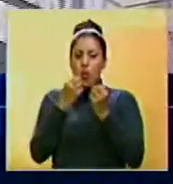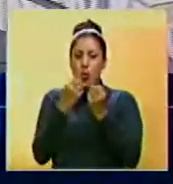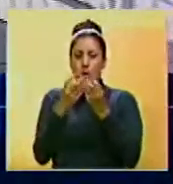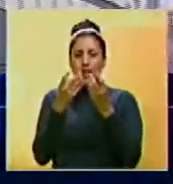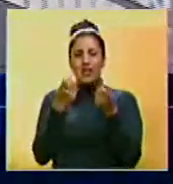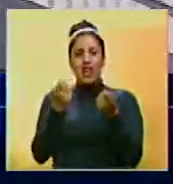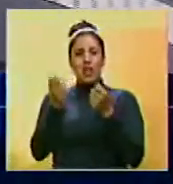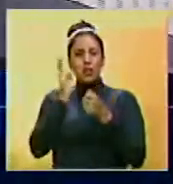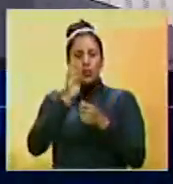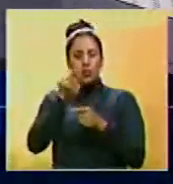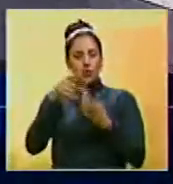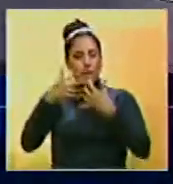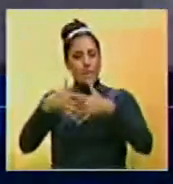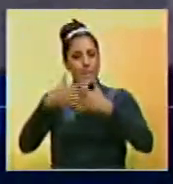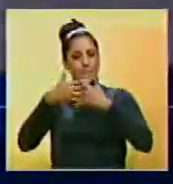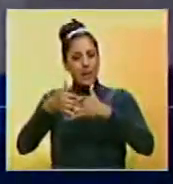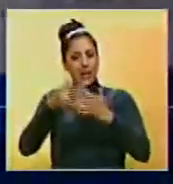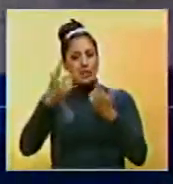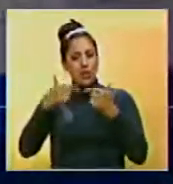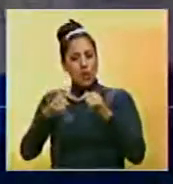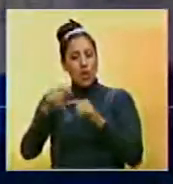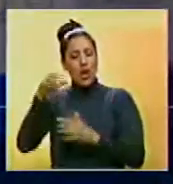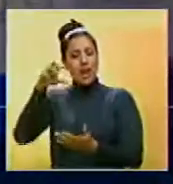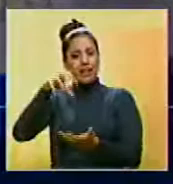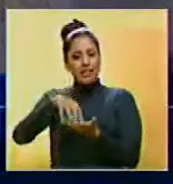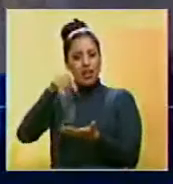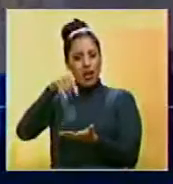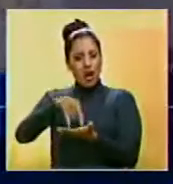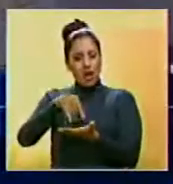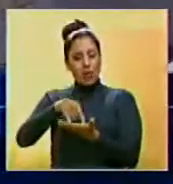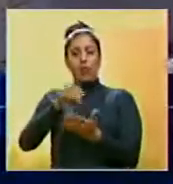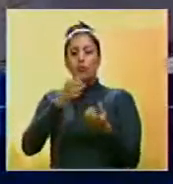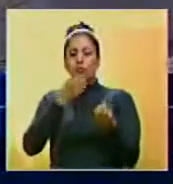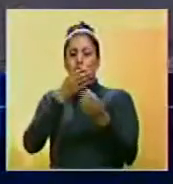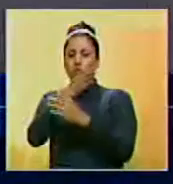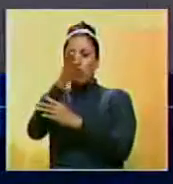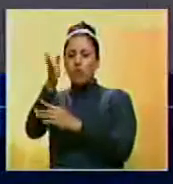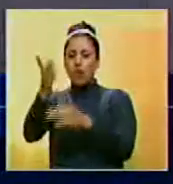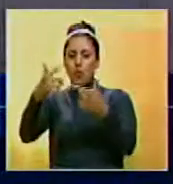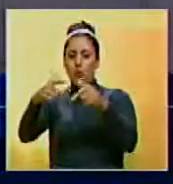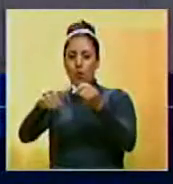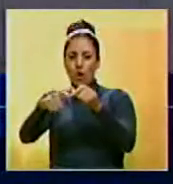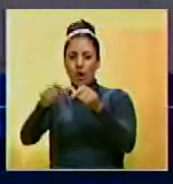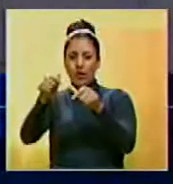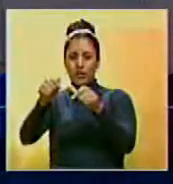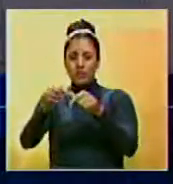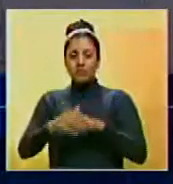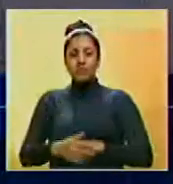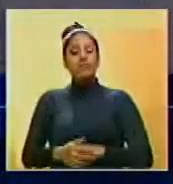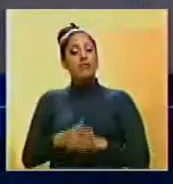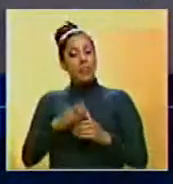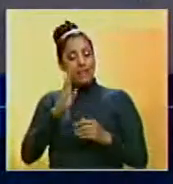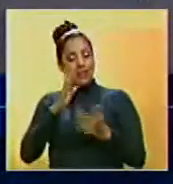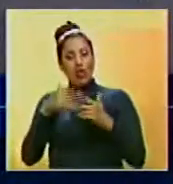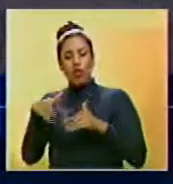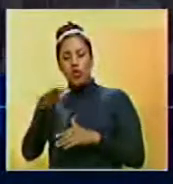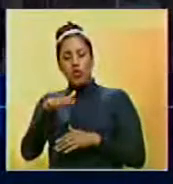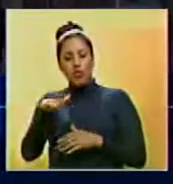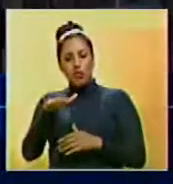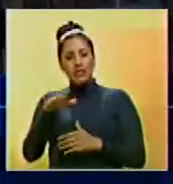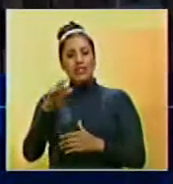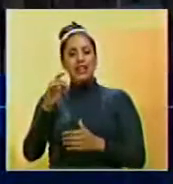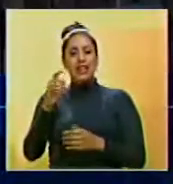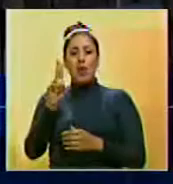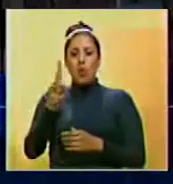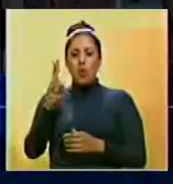revelaron irregularidades en la empresa Leguminosa en el estado Carabobo, por lo que se dirigieron a la sede de la empresa, que está ubicada en la localidad